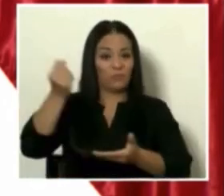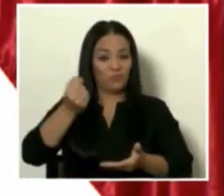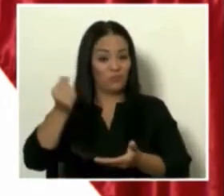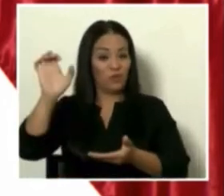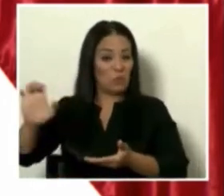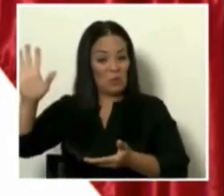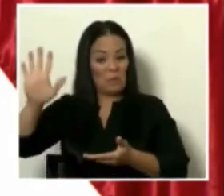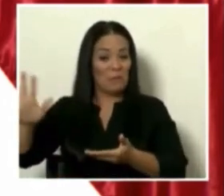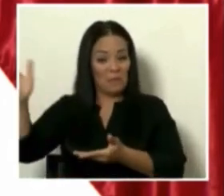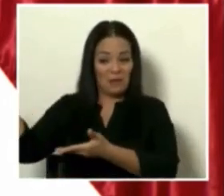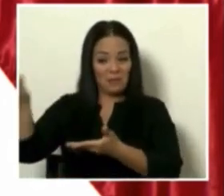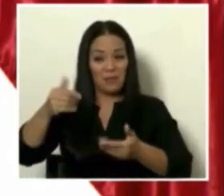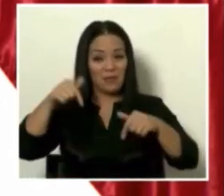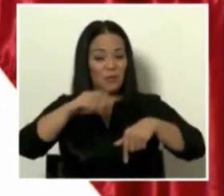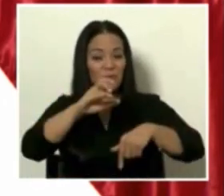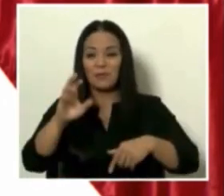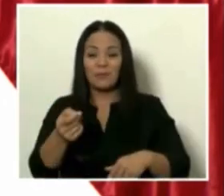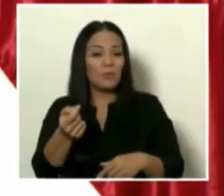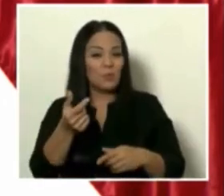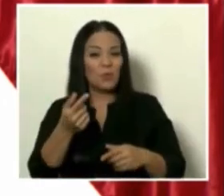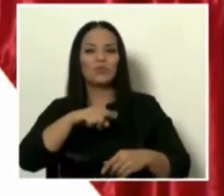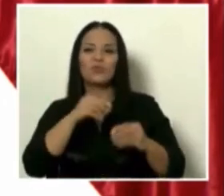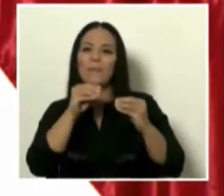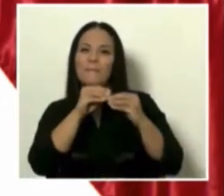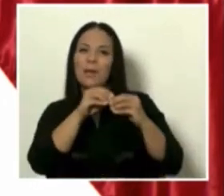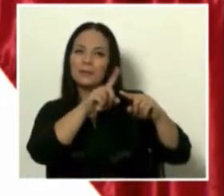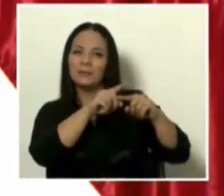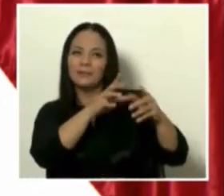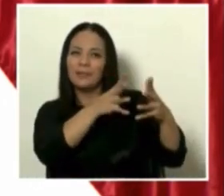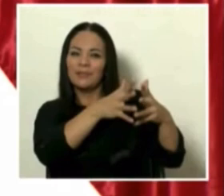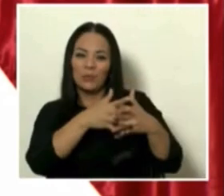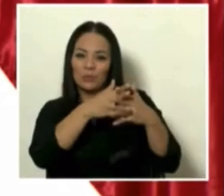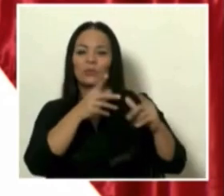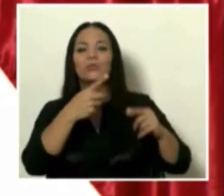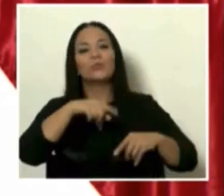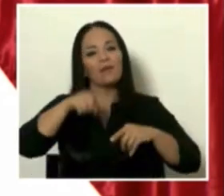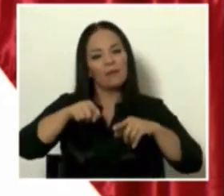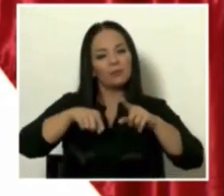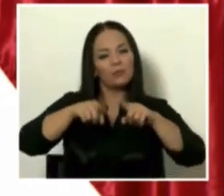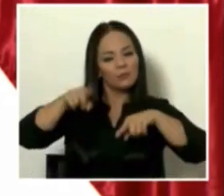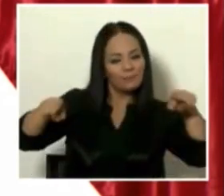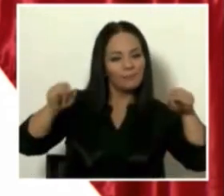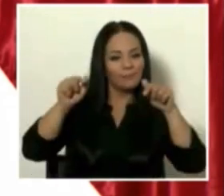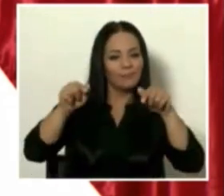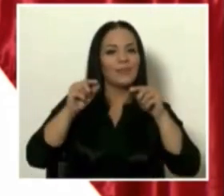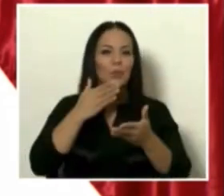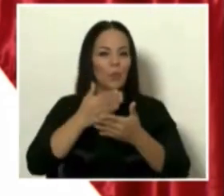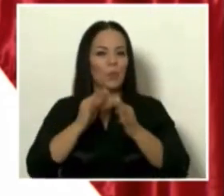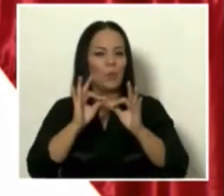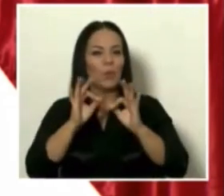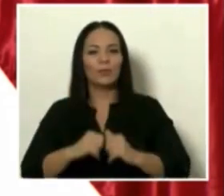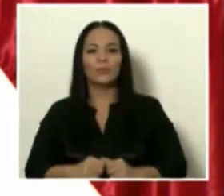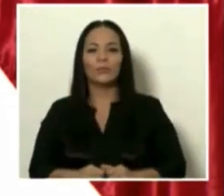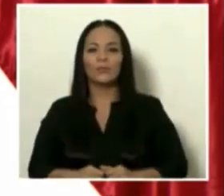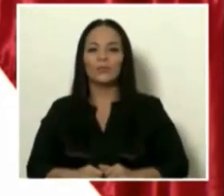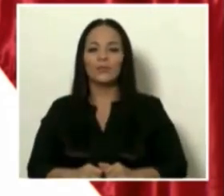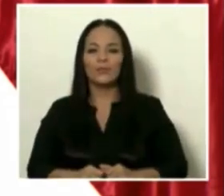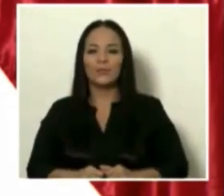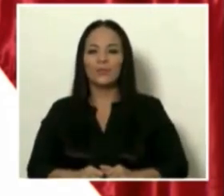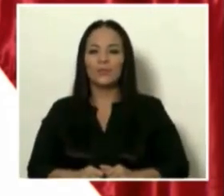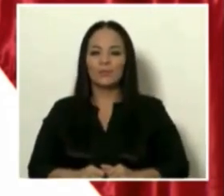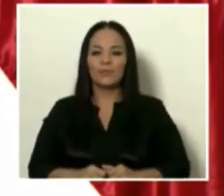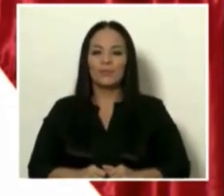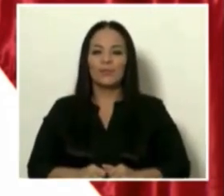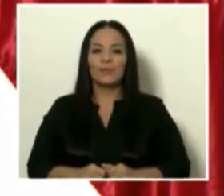general. Dependemos mucho de los Estados Unidos y creemos que diversificar eso es bueno. Y les voy a decir